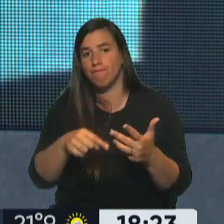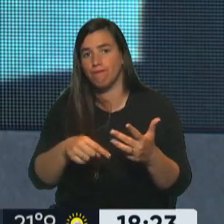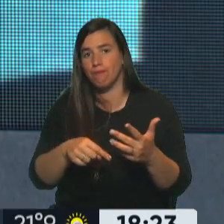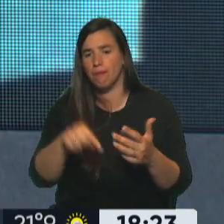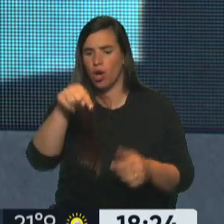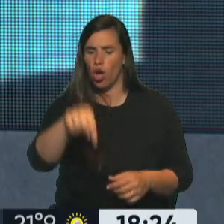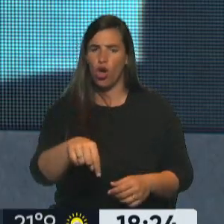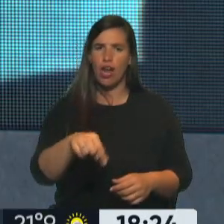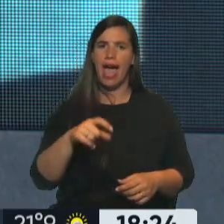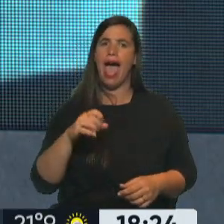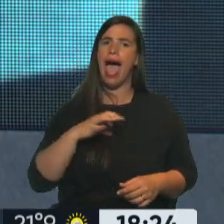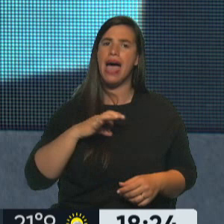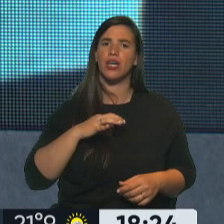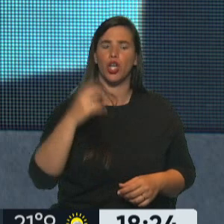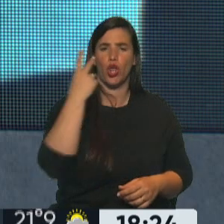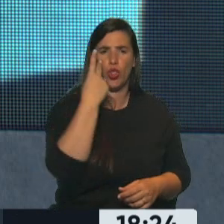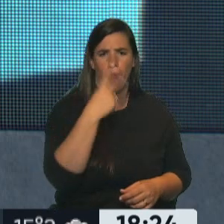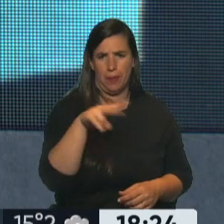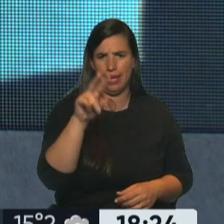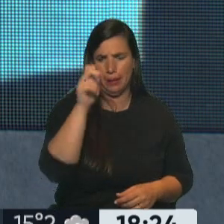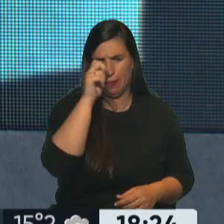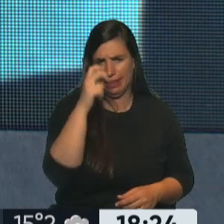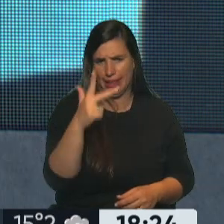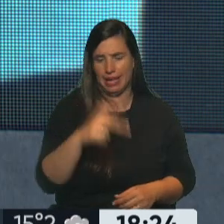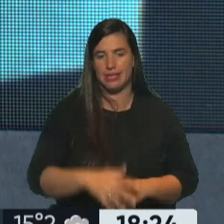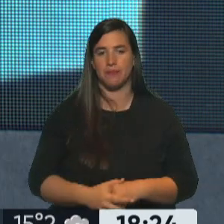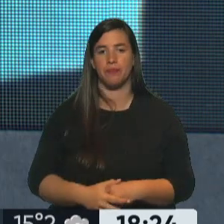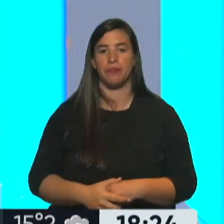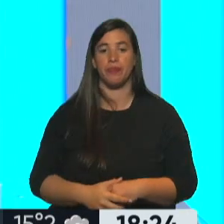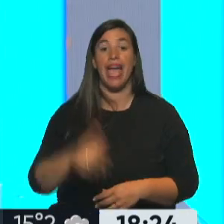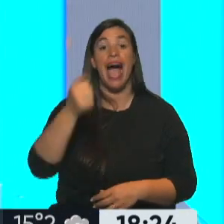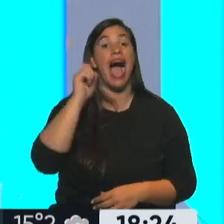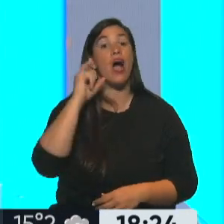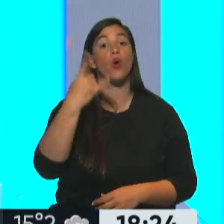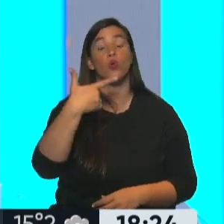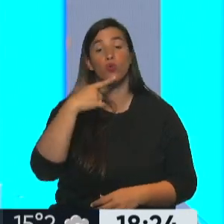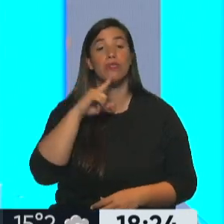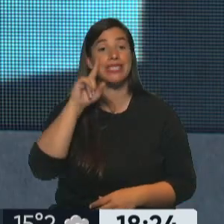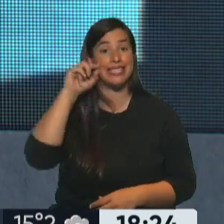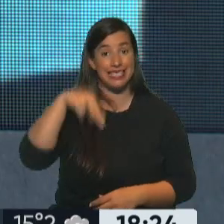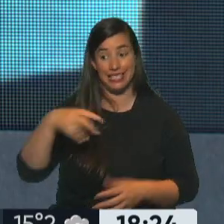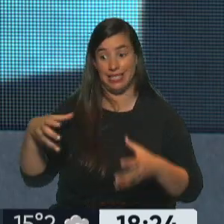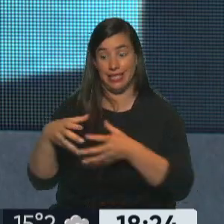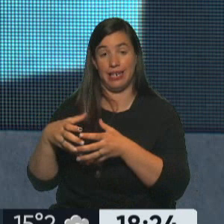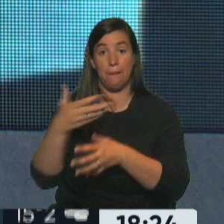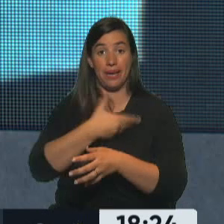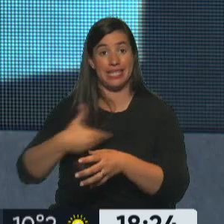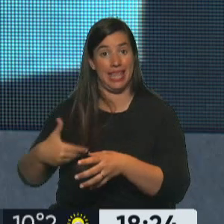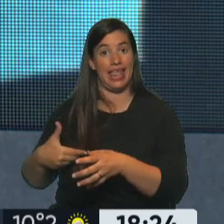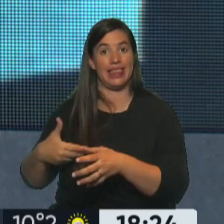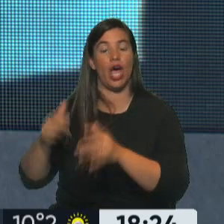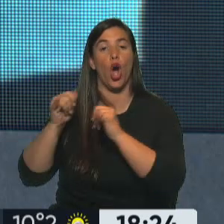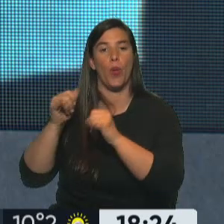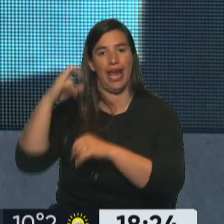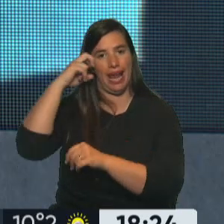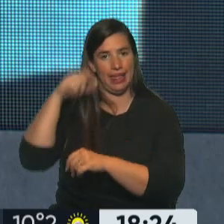A Agustín Rombolá, muchísimas gracias Agustín, que es presidente de la Juventud Radical, pero que lo diga él, te llamaron por